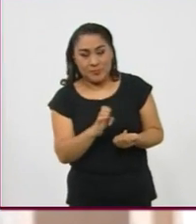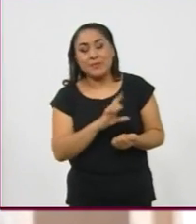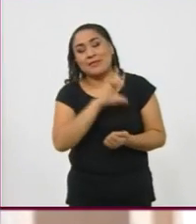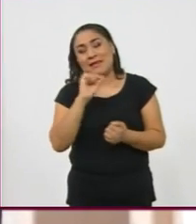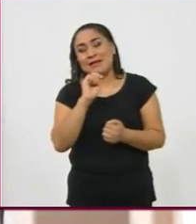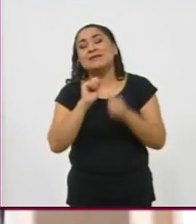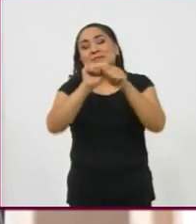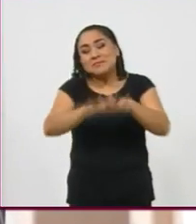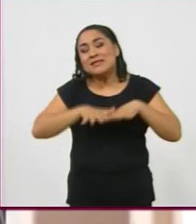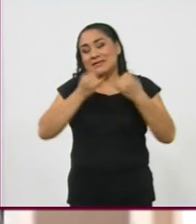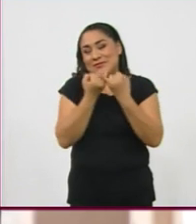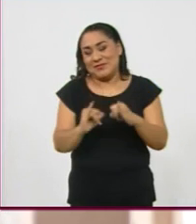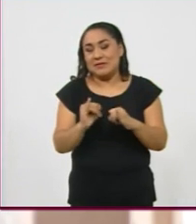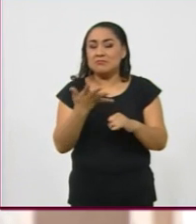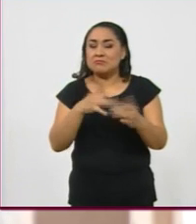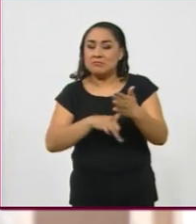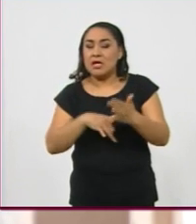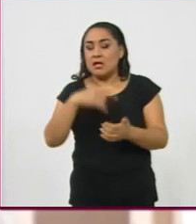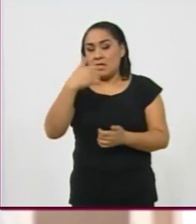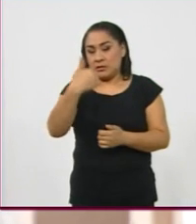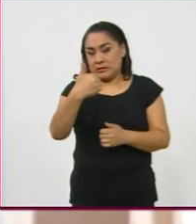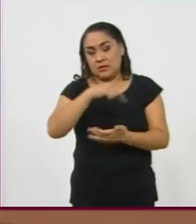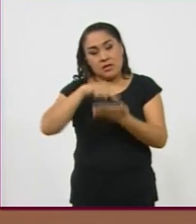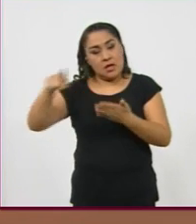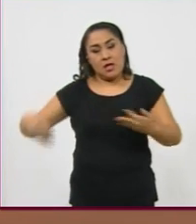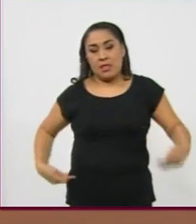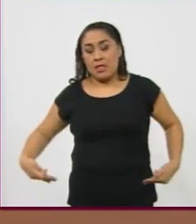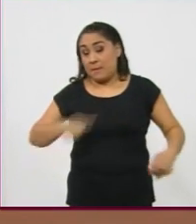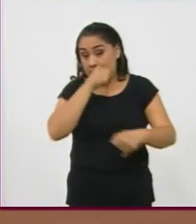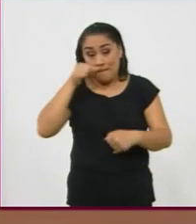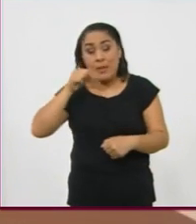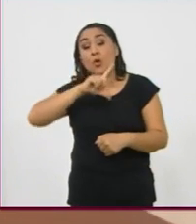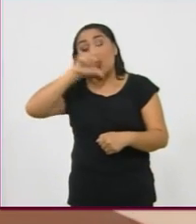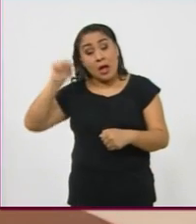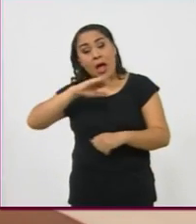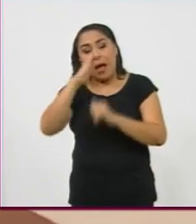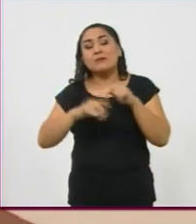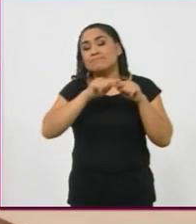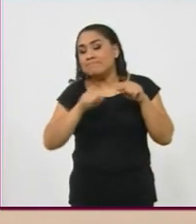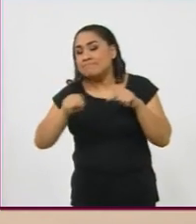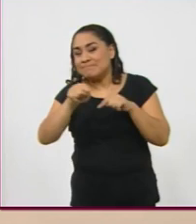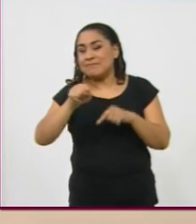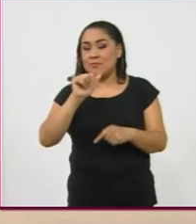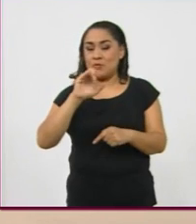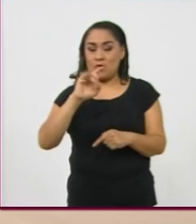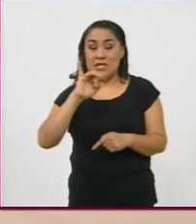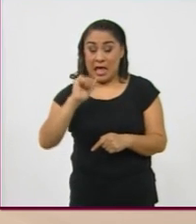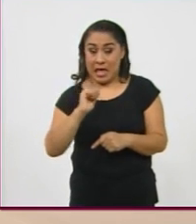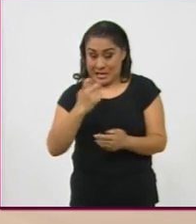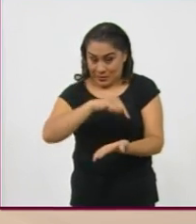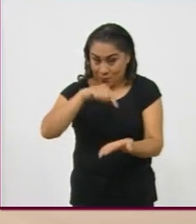ceremonia protocolaria alrededor de las 18 horas en el Teatro Juárez, después todos partirán hacia la Alhóndiga, hacia este sitio para